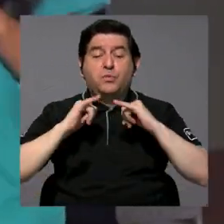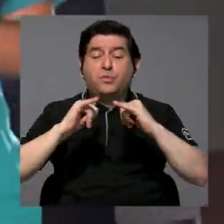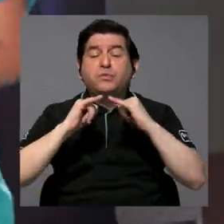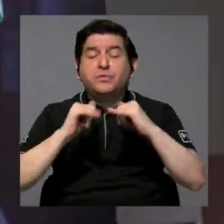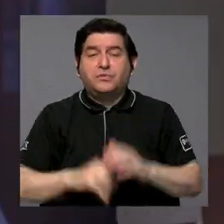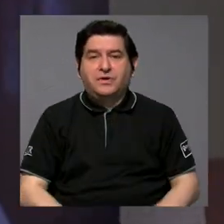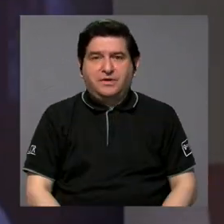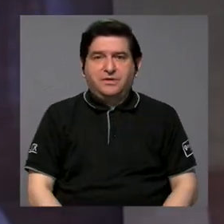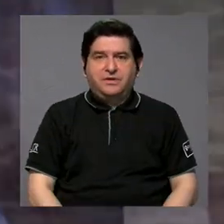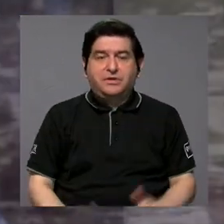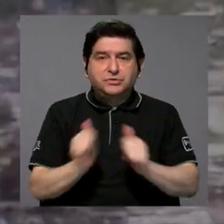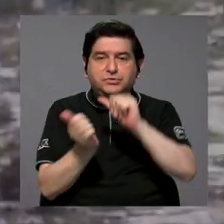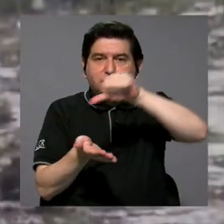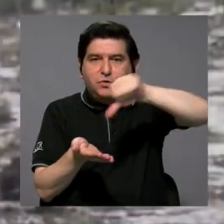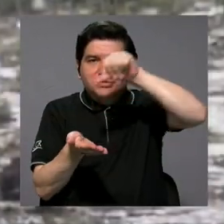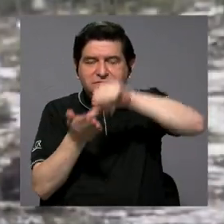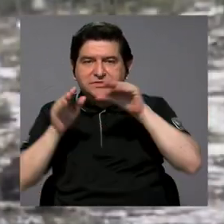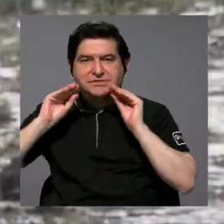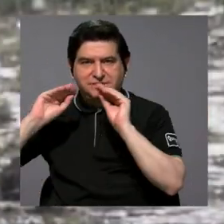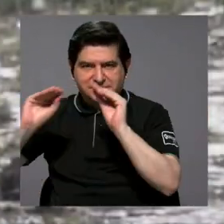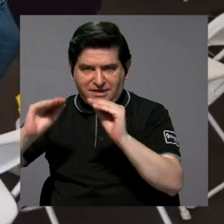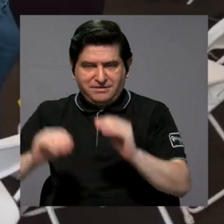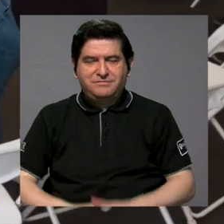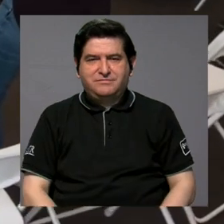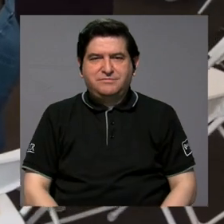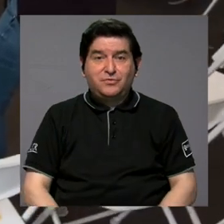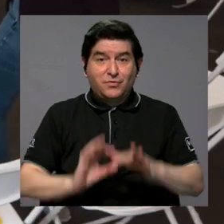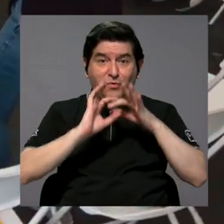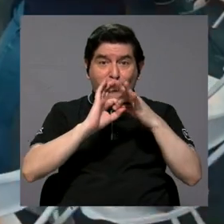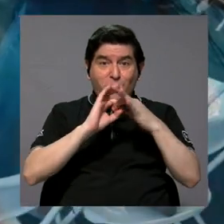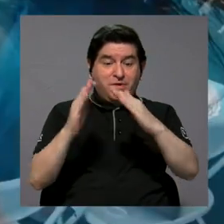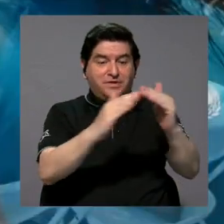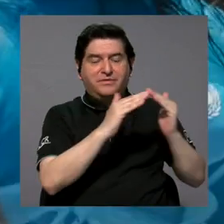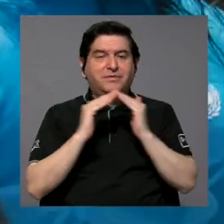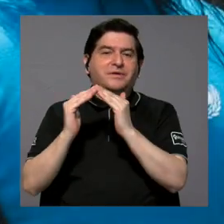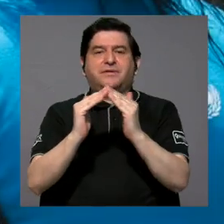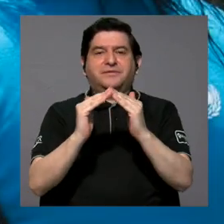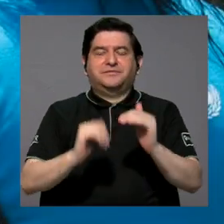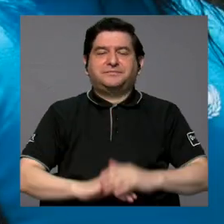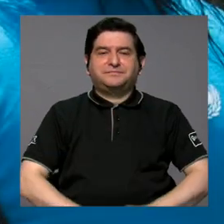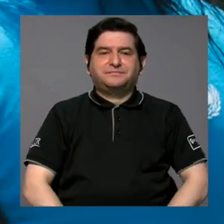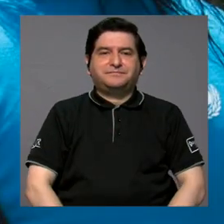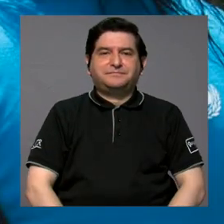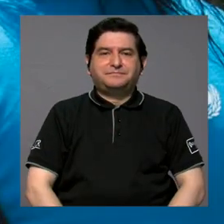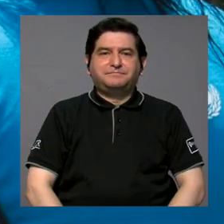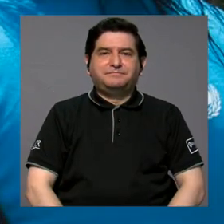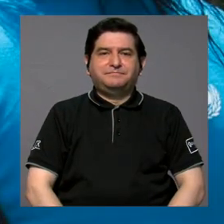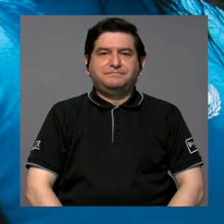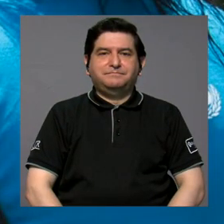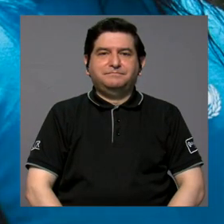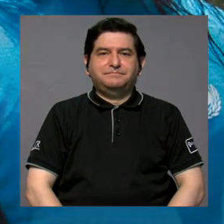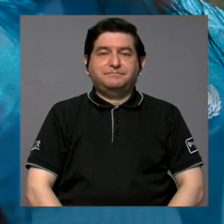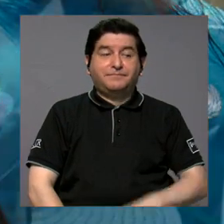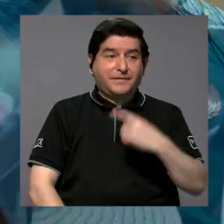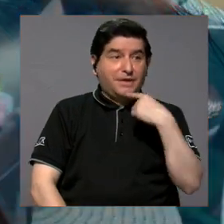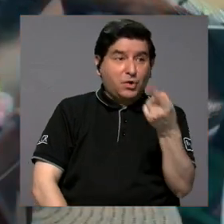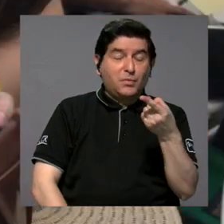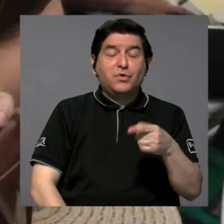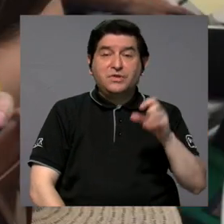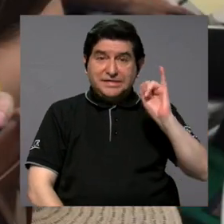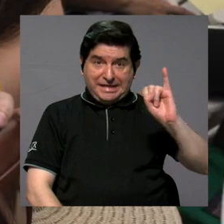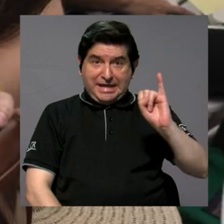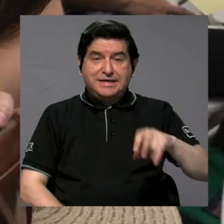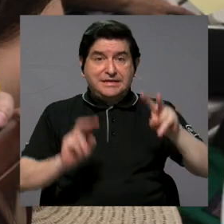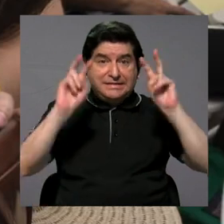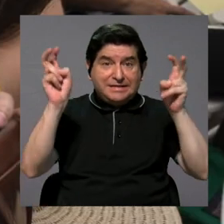ese vínculo con los centros educativos, ese vínculo con la comunidad. Y aquí, como bien no menciona ella,